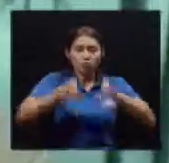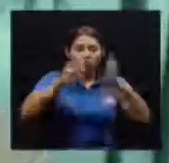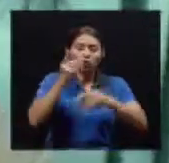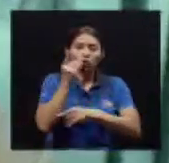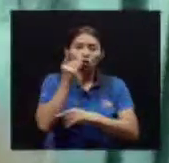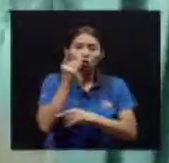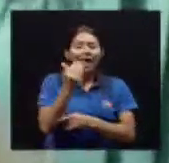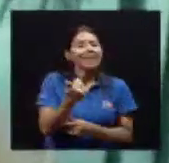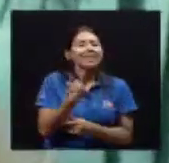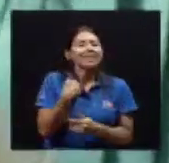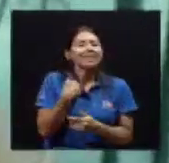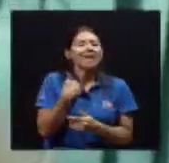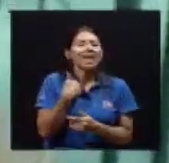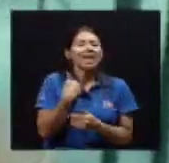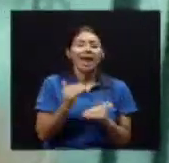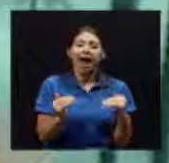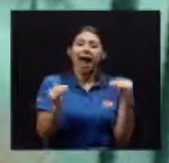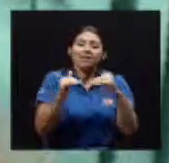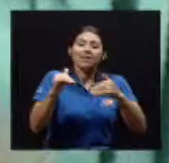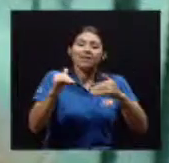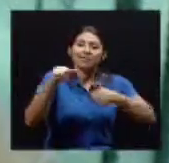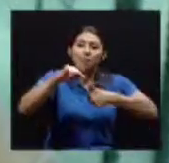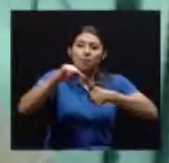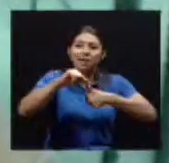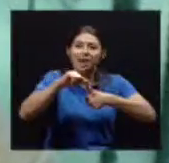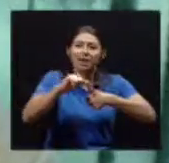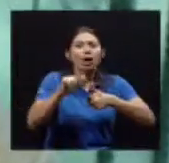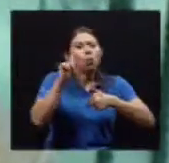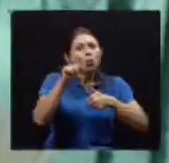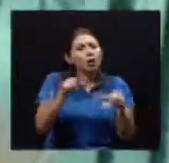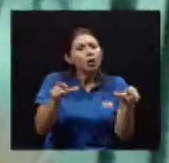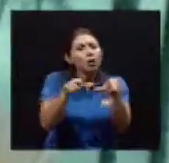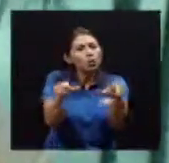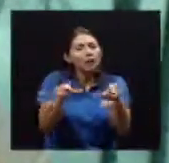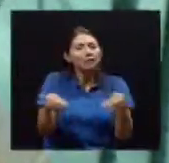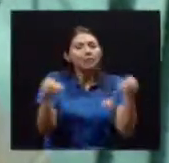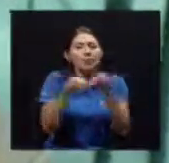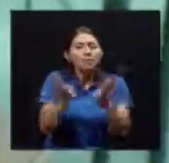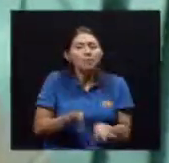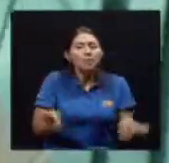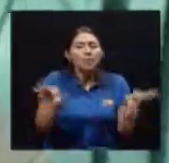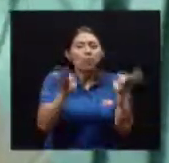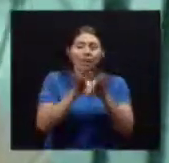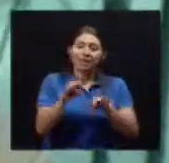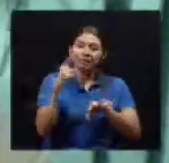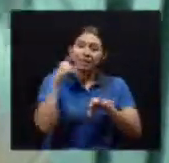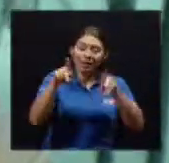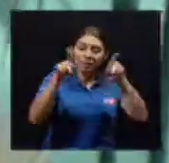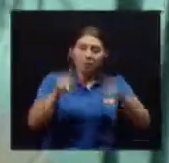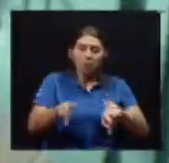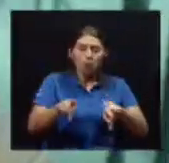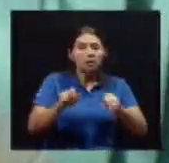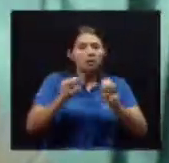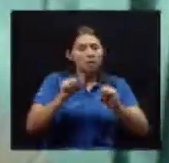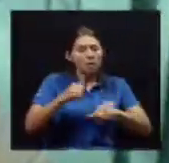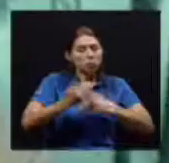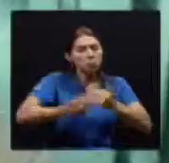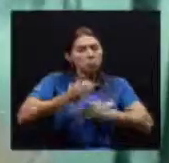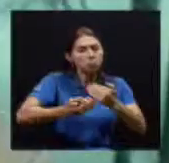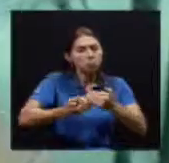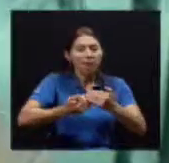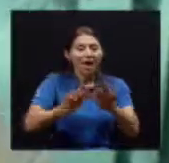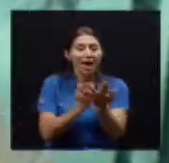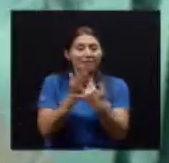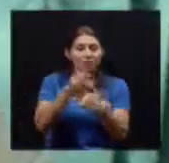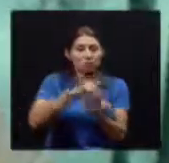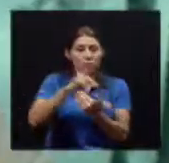prostodoncia Donde ofrecemos Todos ese tipo De tratamientos A un costo Realmente